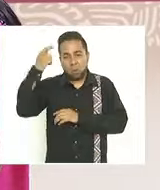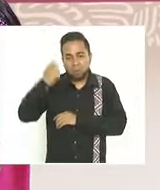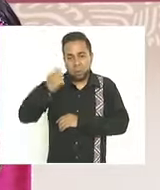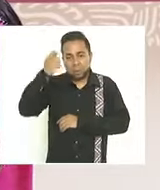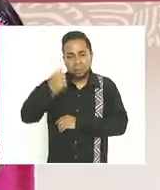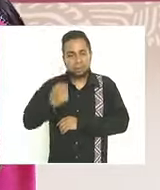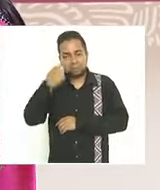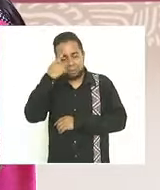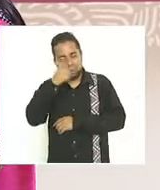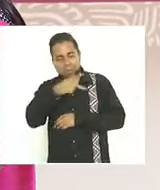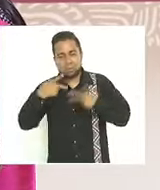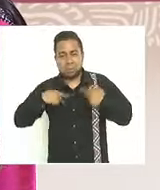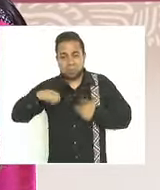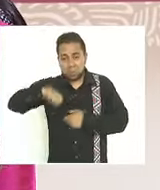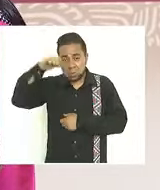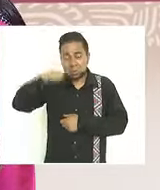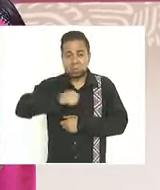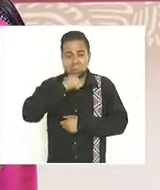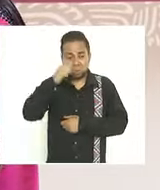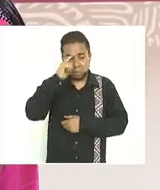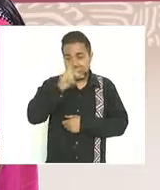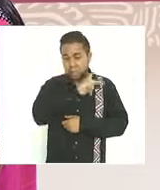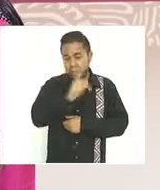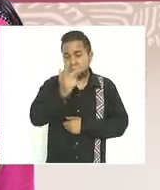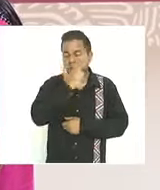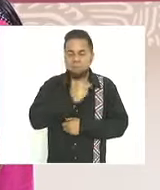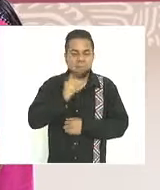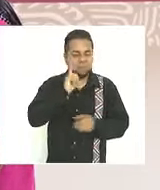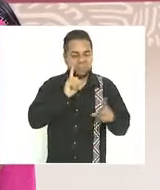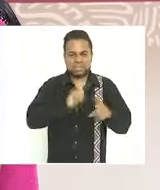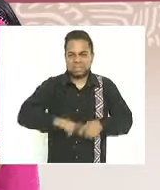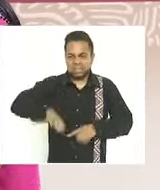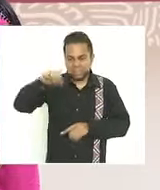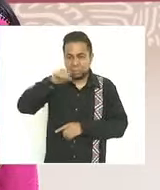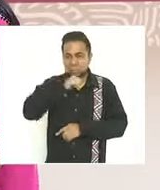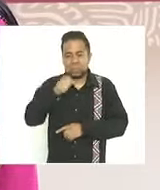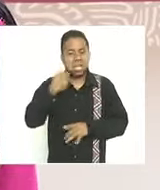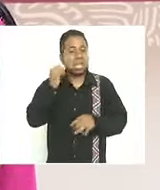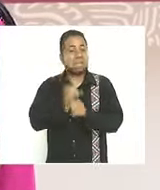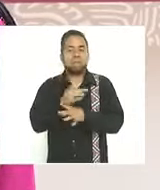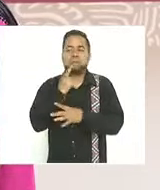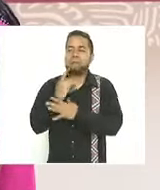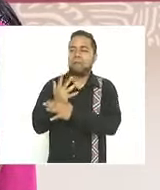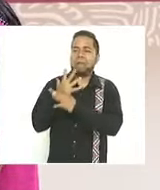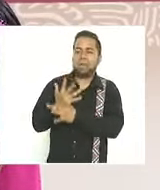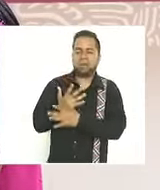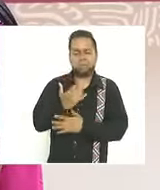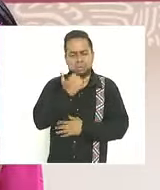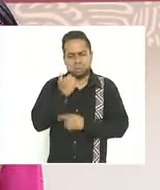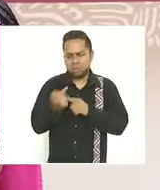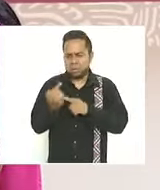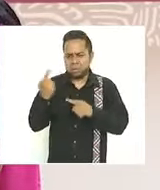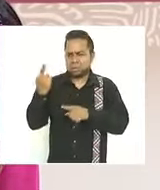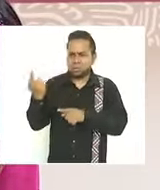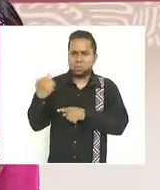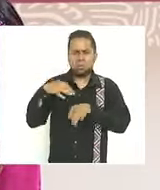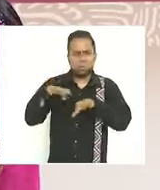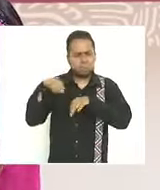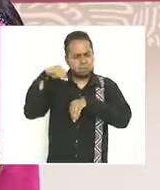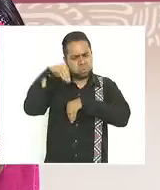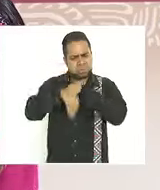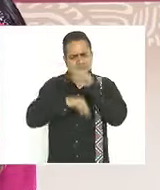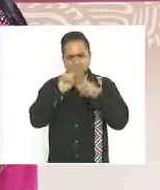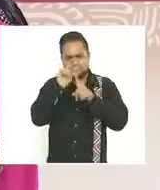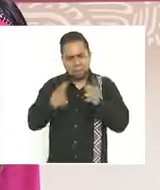universal para todas y todos los adultos mayores que con su trabajo edificaron este